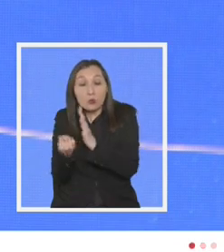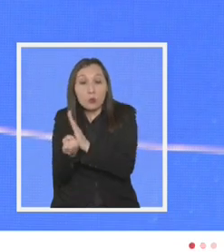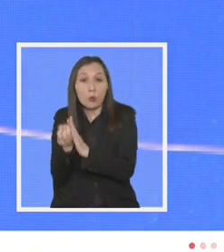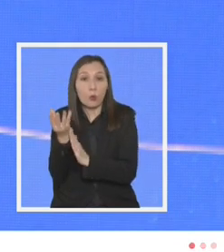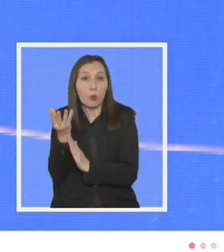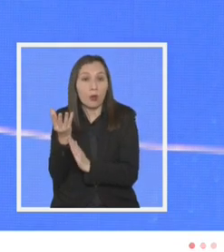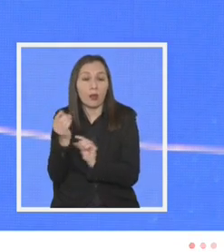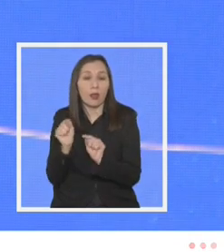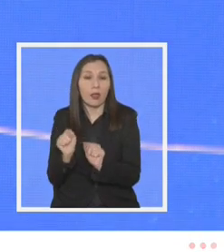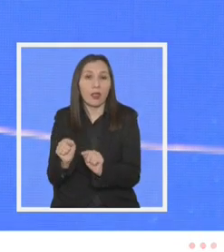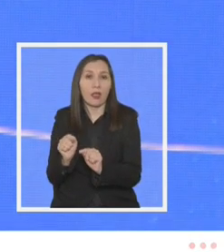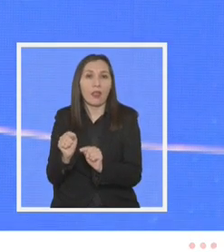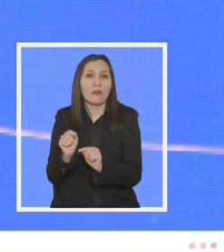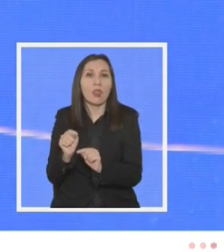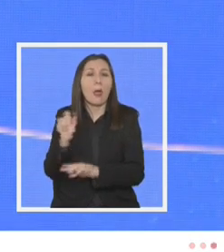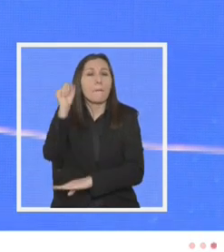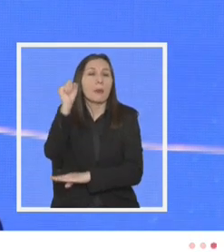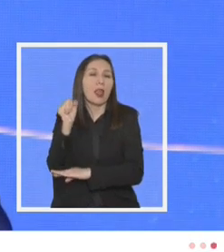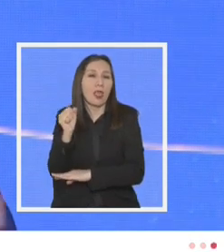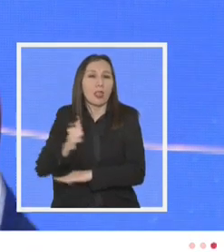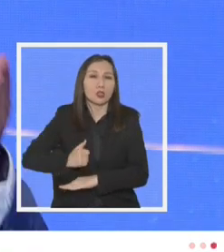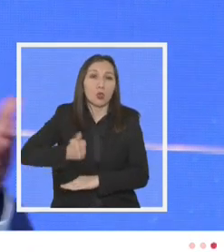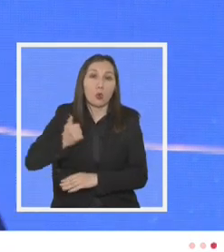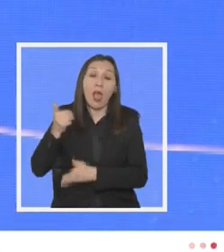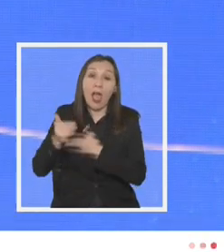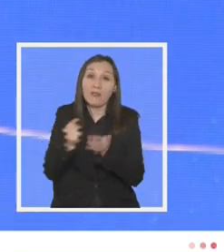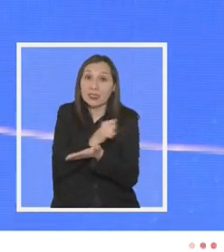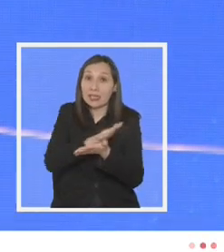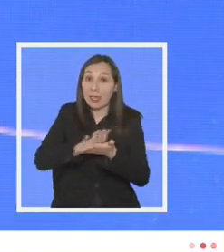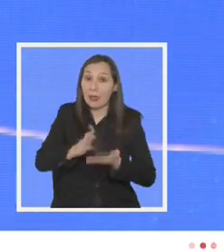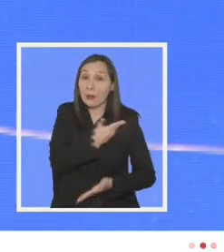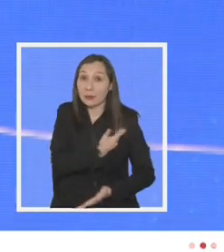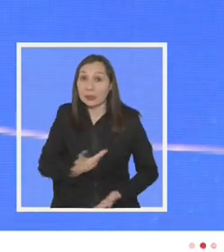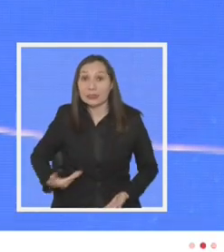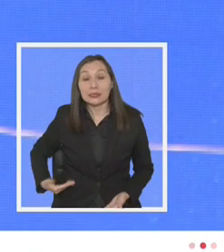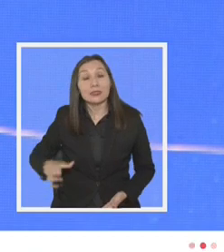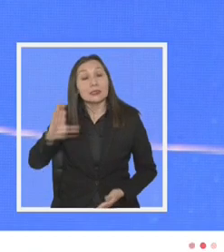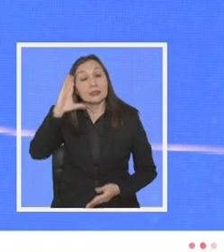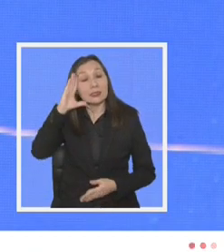del pilar solidario o el avance en gratuidad de la presidenta bachelet